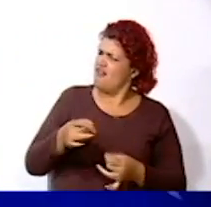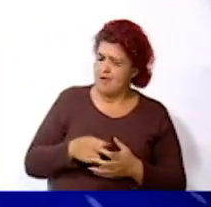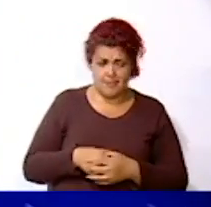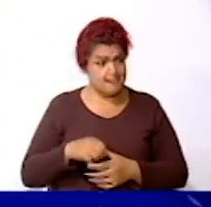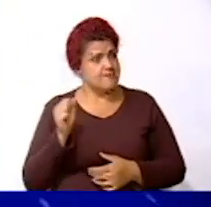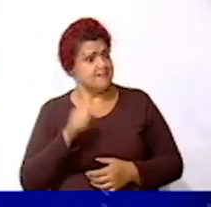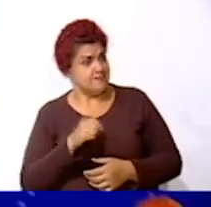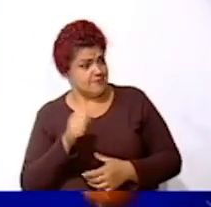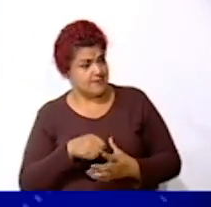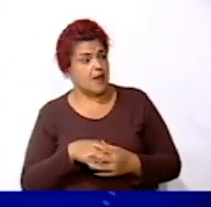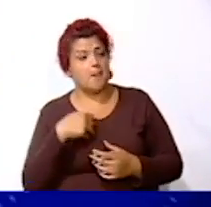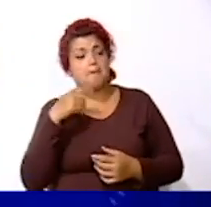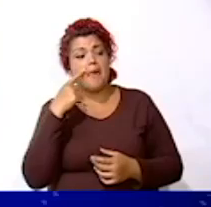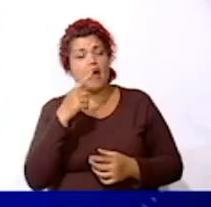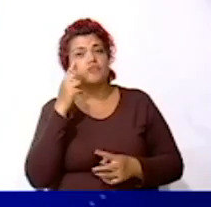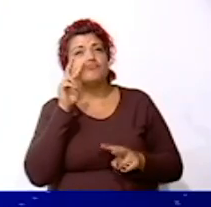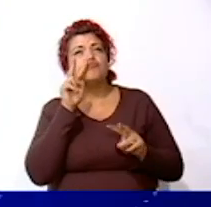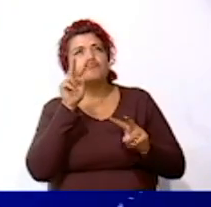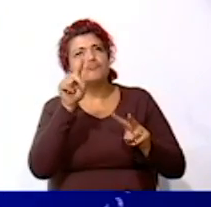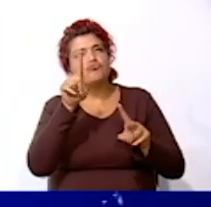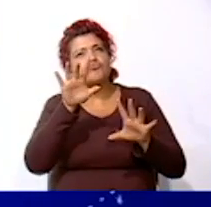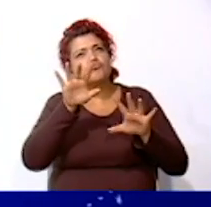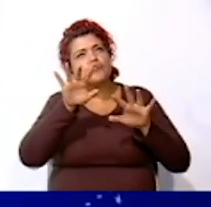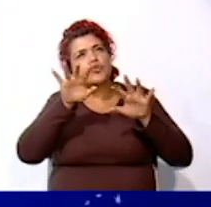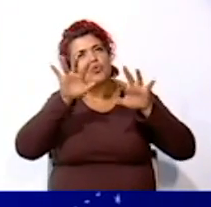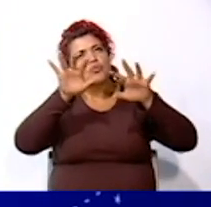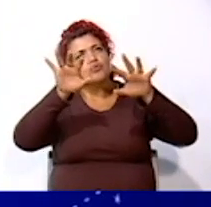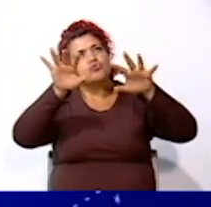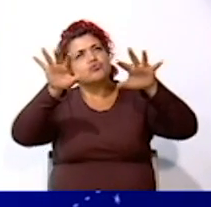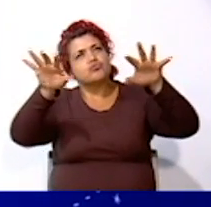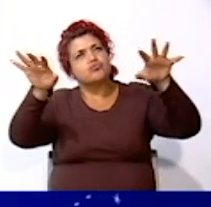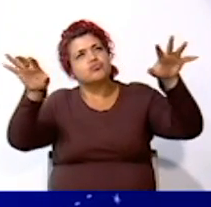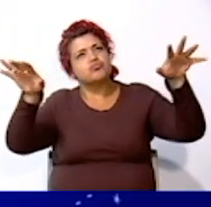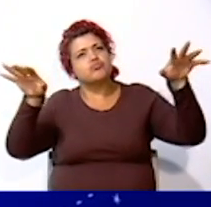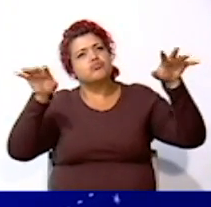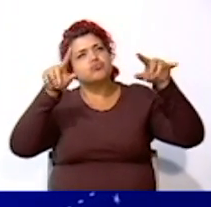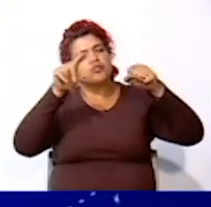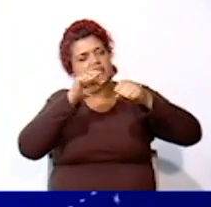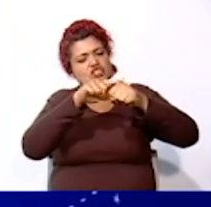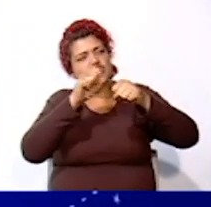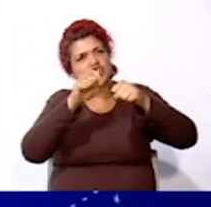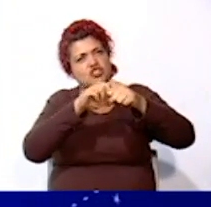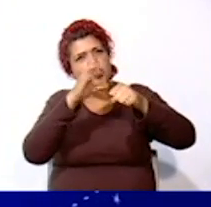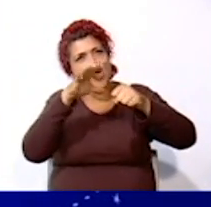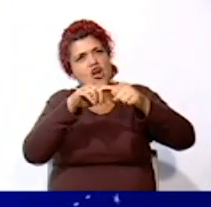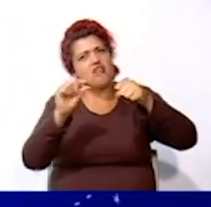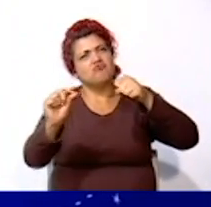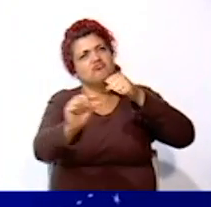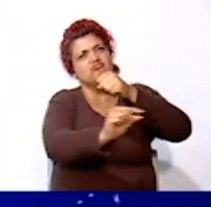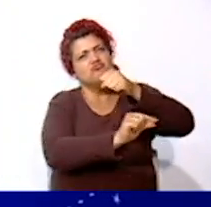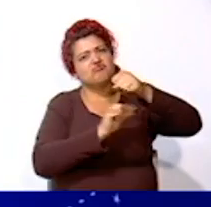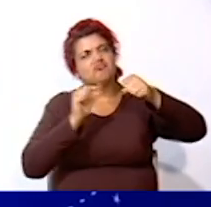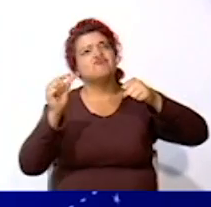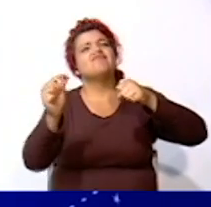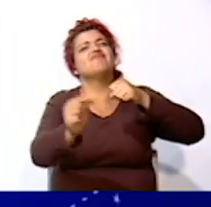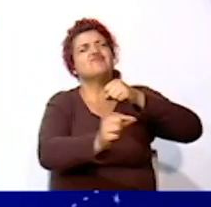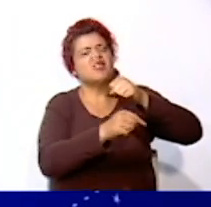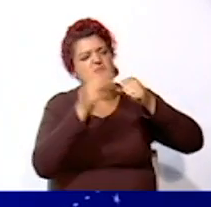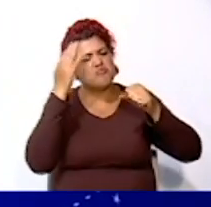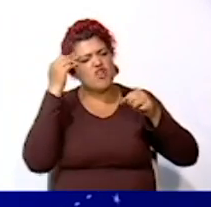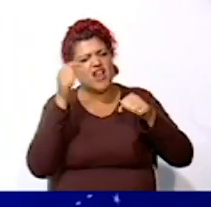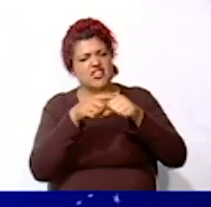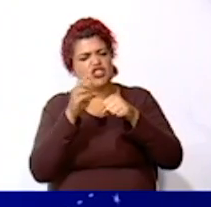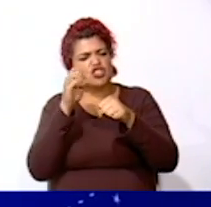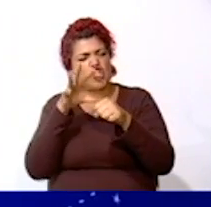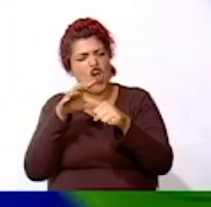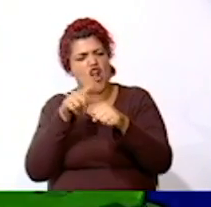Camaleón Frente a tus ojos El increíble Y misterioso Sistema solar ¡Wow! Y se llama así Porque alrededor del